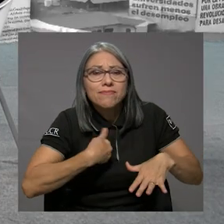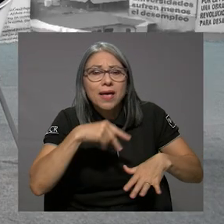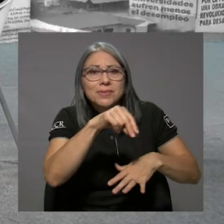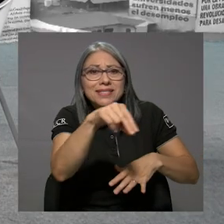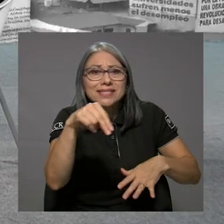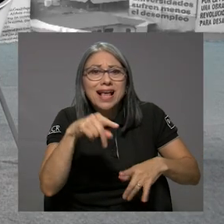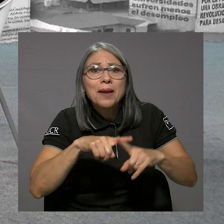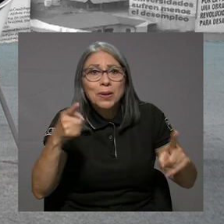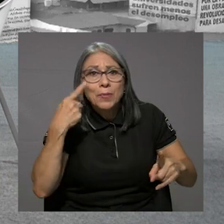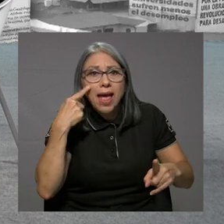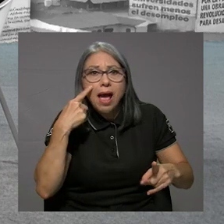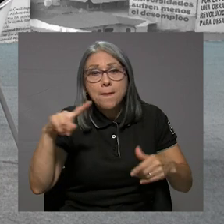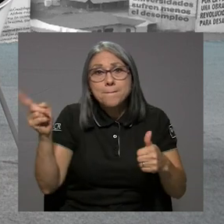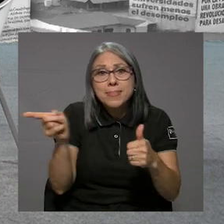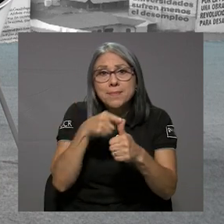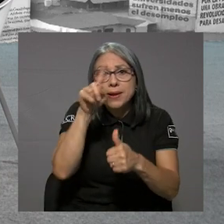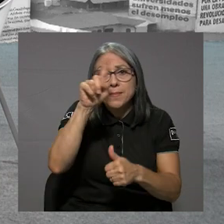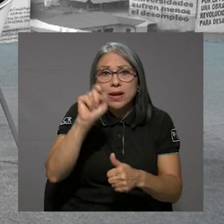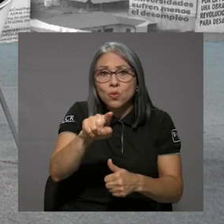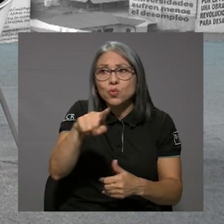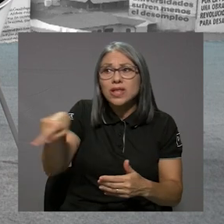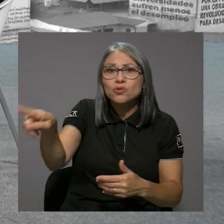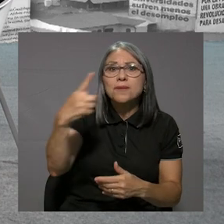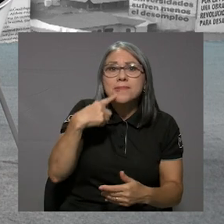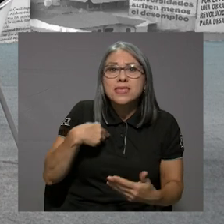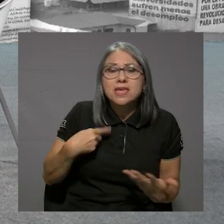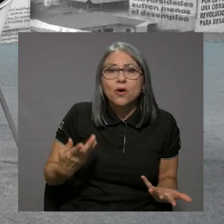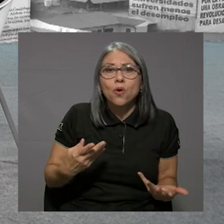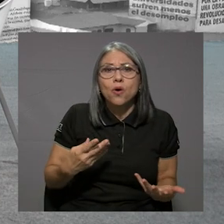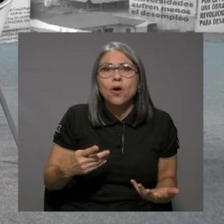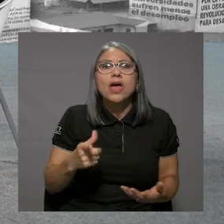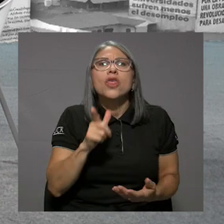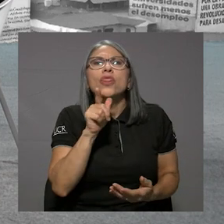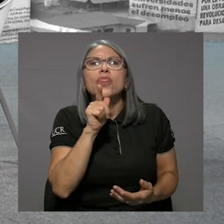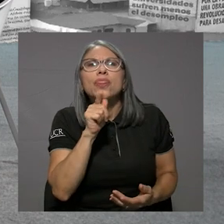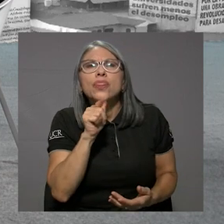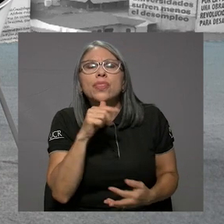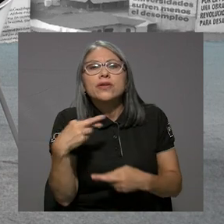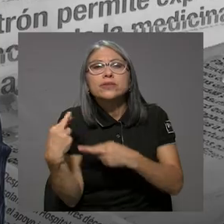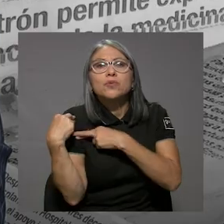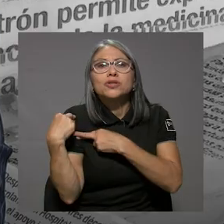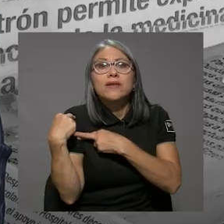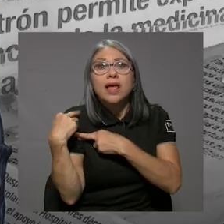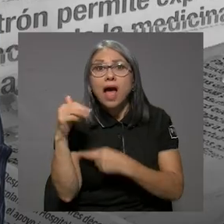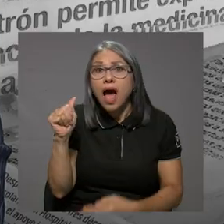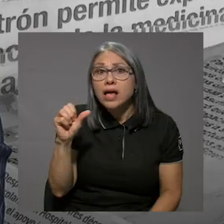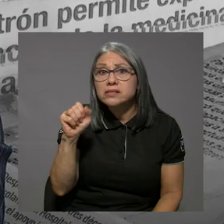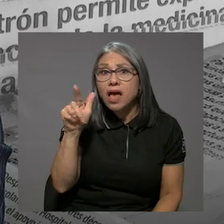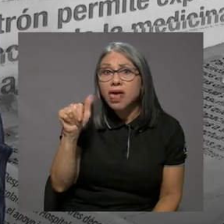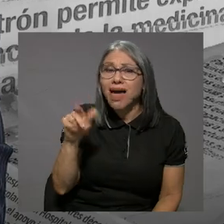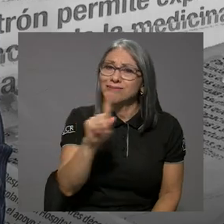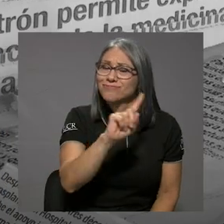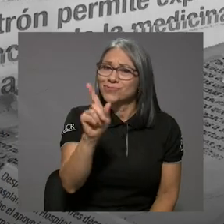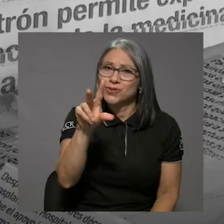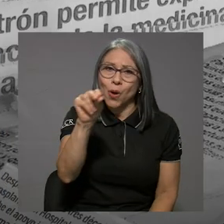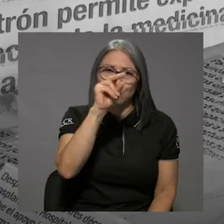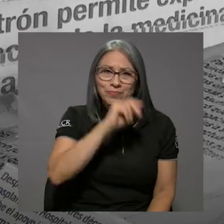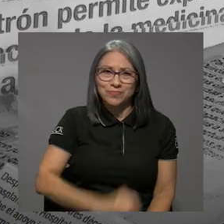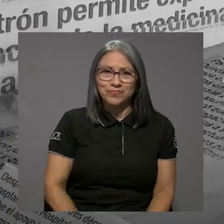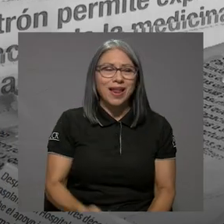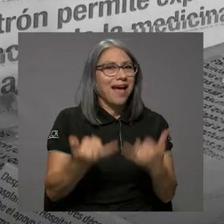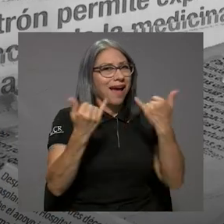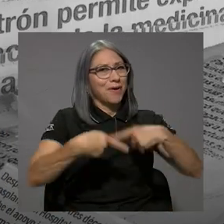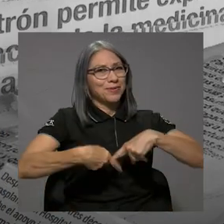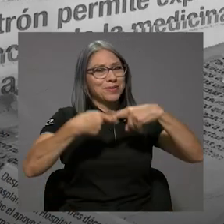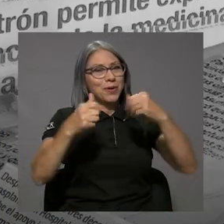lo que vos, perdónalo, la primer pregunta que hiciste, ¿dónde están las responsabilidades? Es de la Sada. Nos vamos a quedar con esa